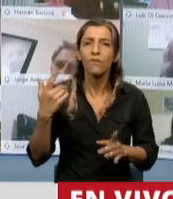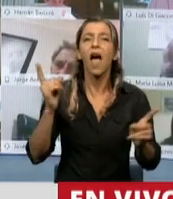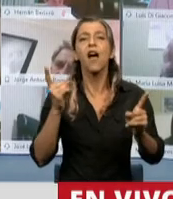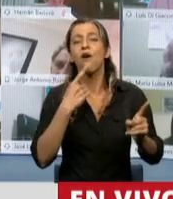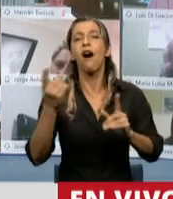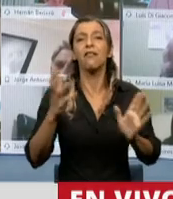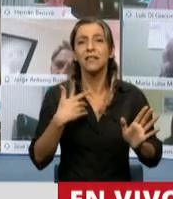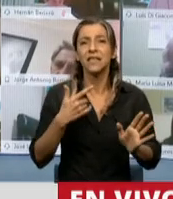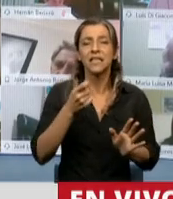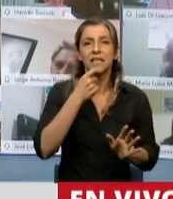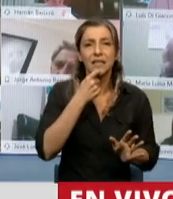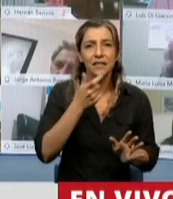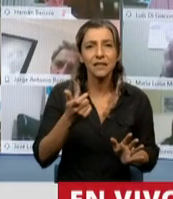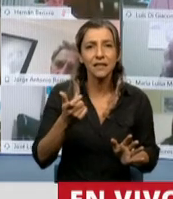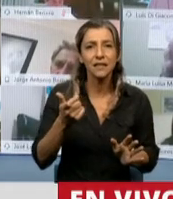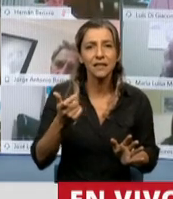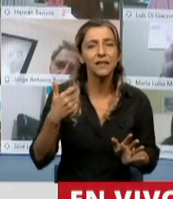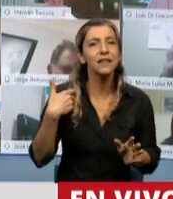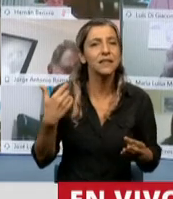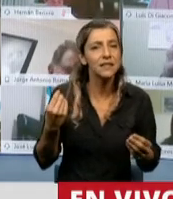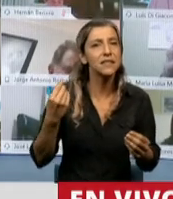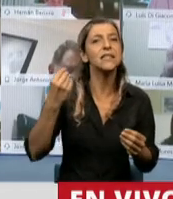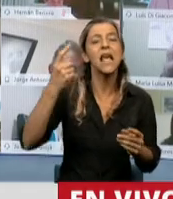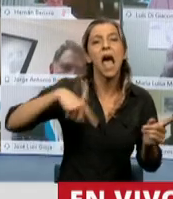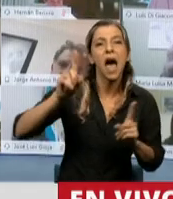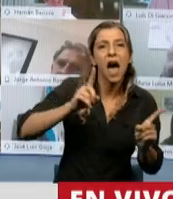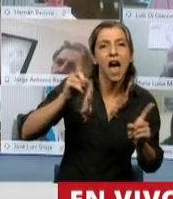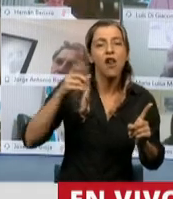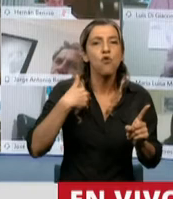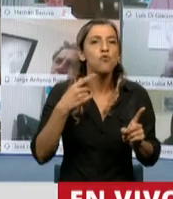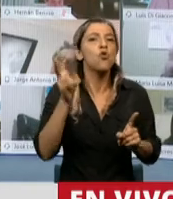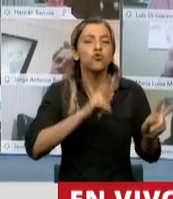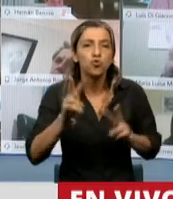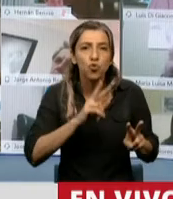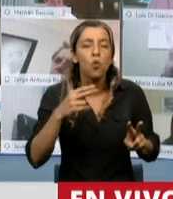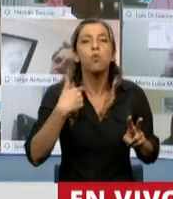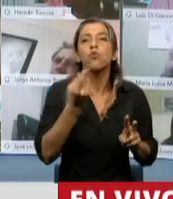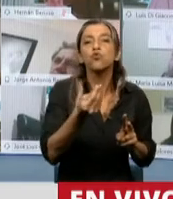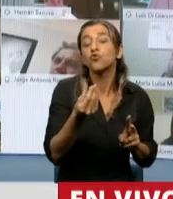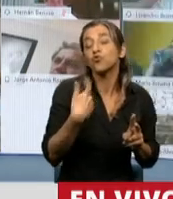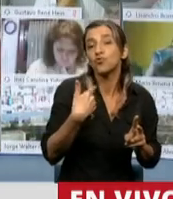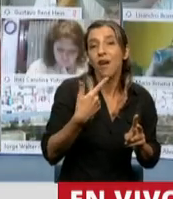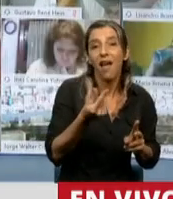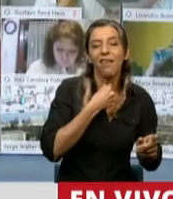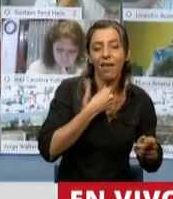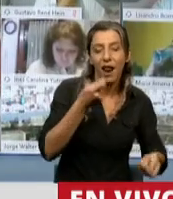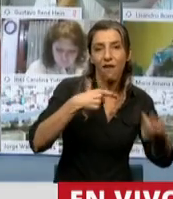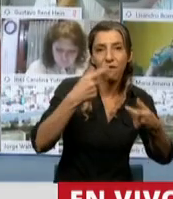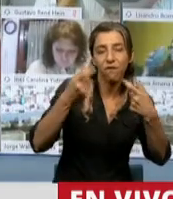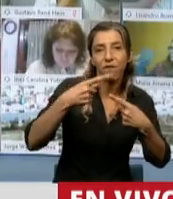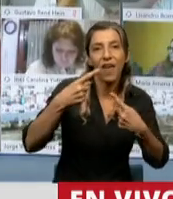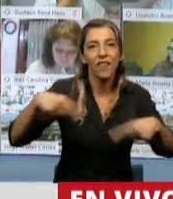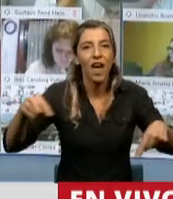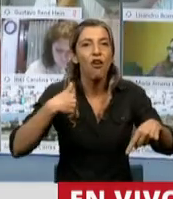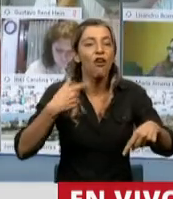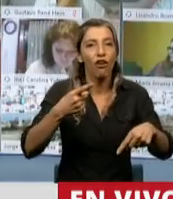dólares en negro, algunos medios le dicen dólar libre. Y cuando alguien vende medias en las calles, le dicen